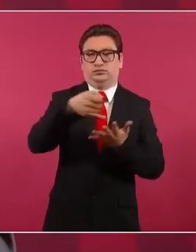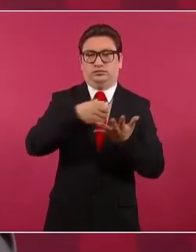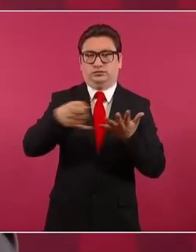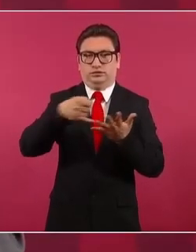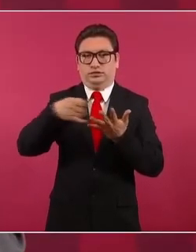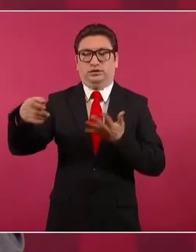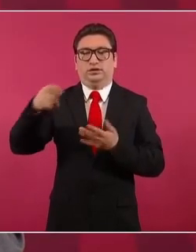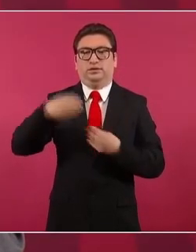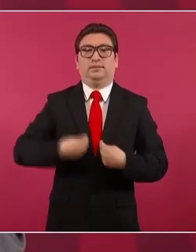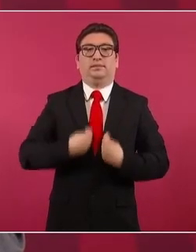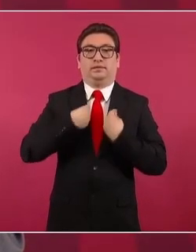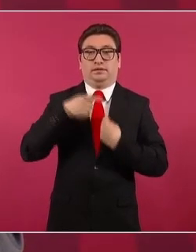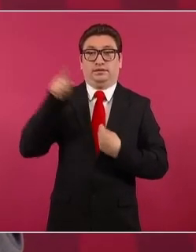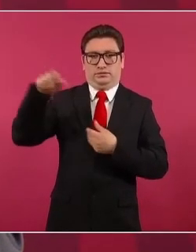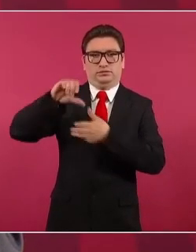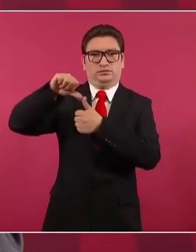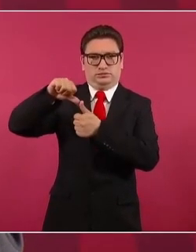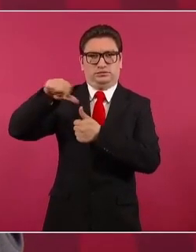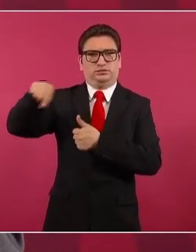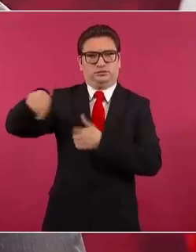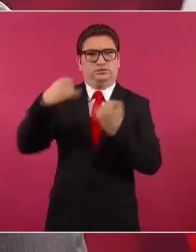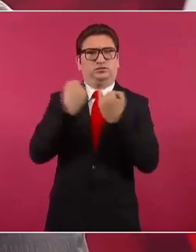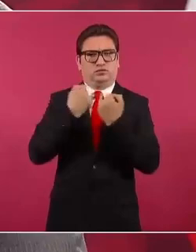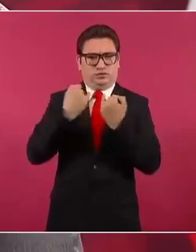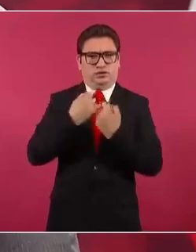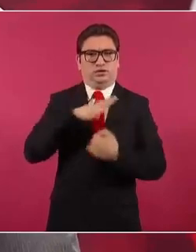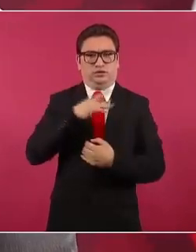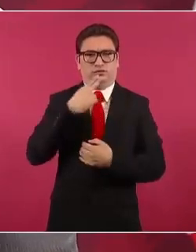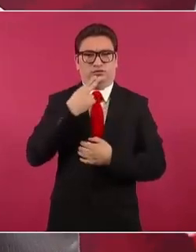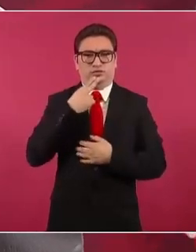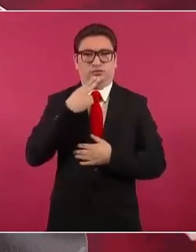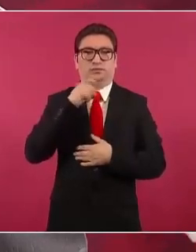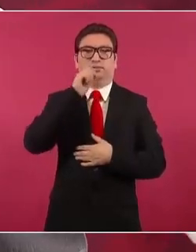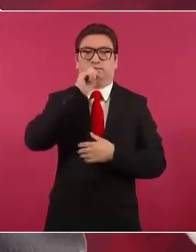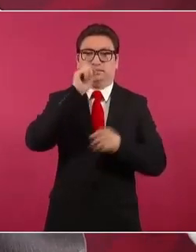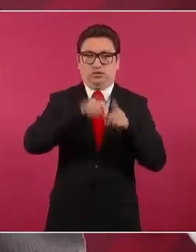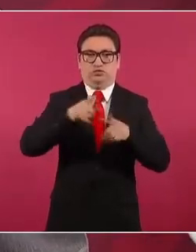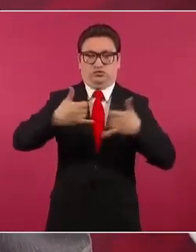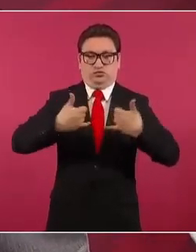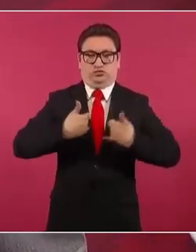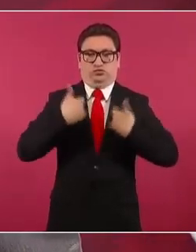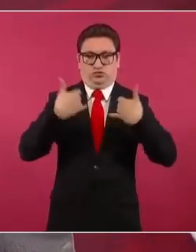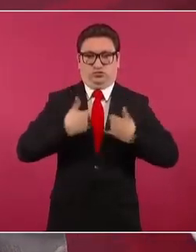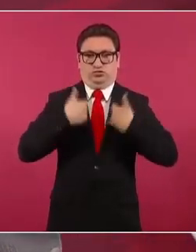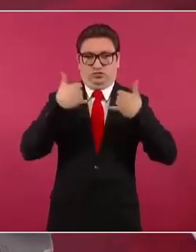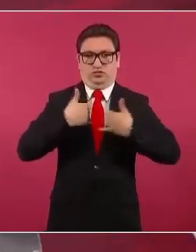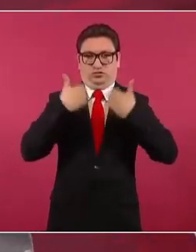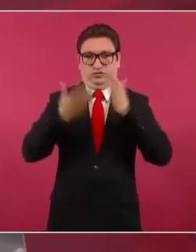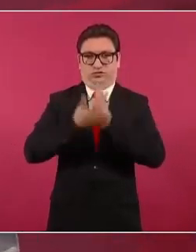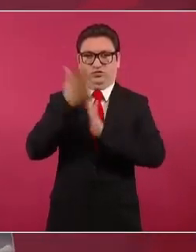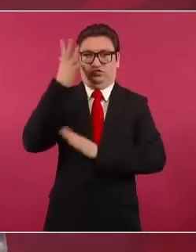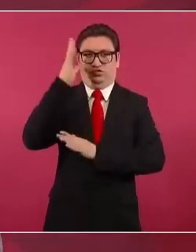aplicando en Centroamérica, el joven, los jóvenes construyendo el futuro también.